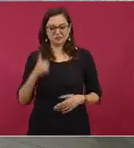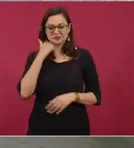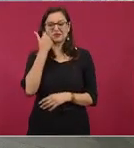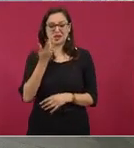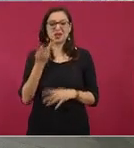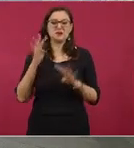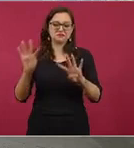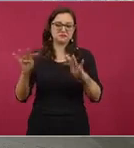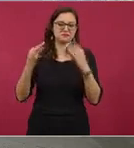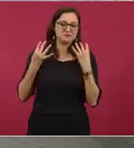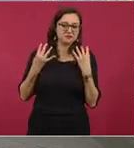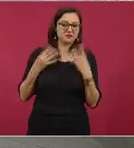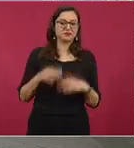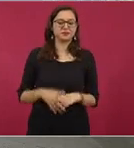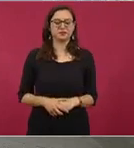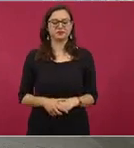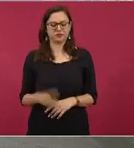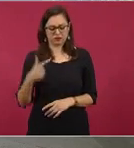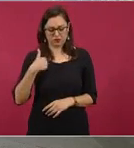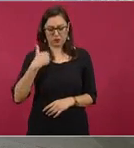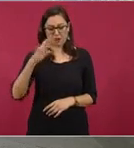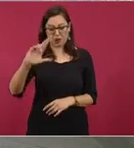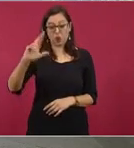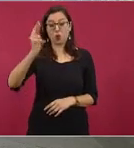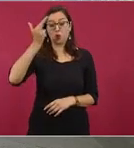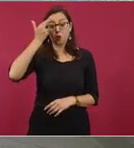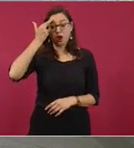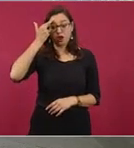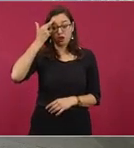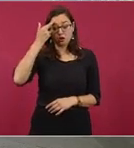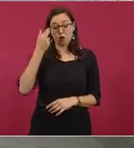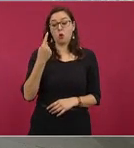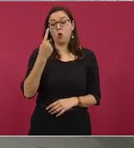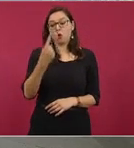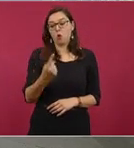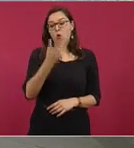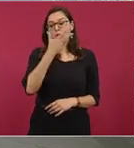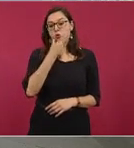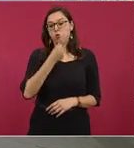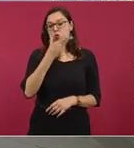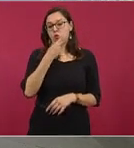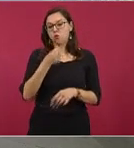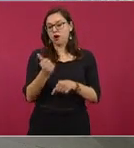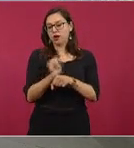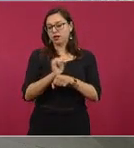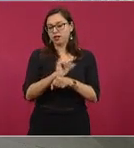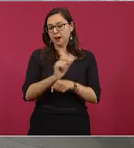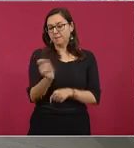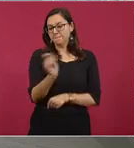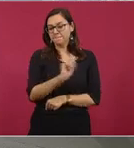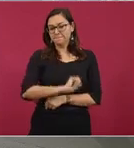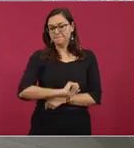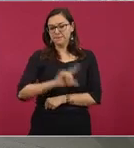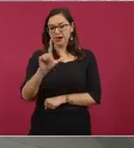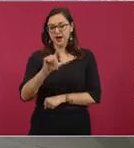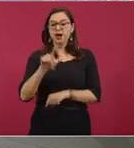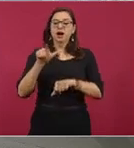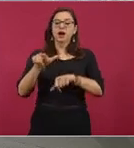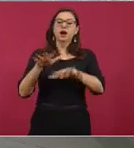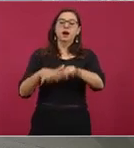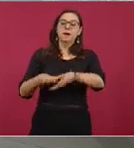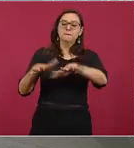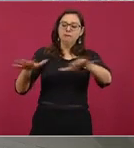yo recuerdo que un artista muy renombrado llegaba al Mar de Cortés